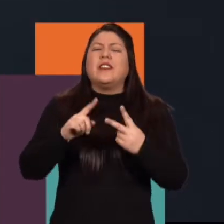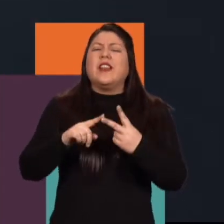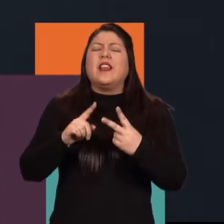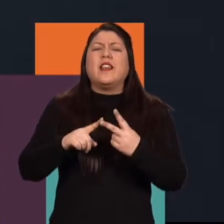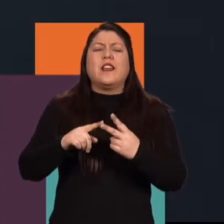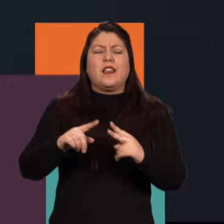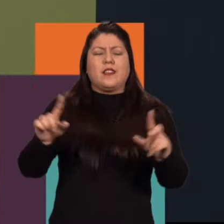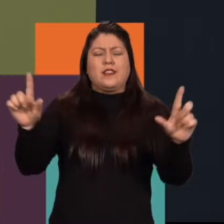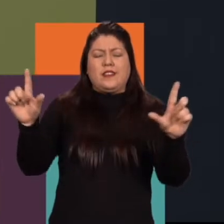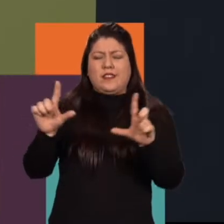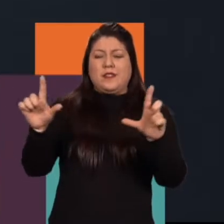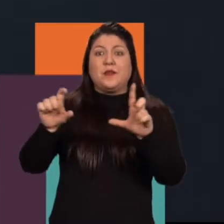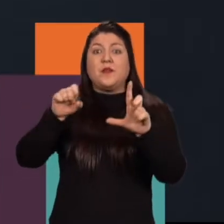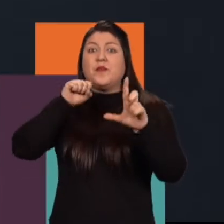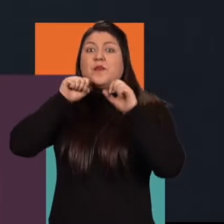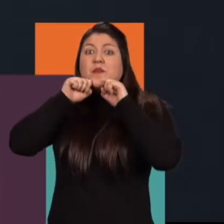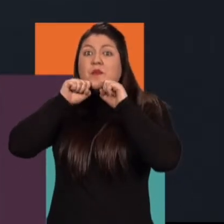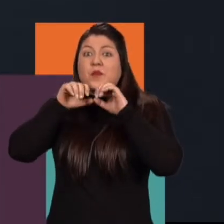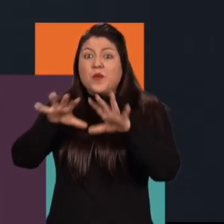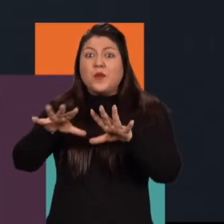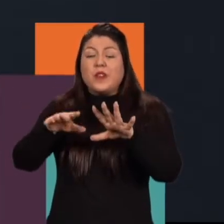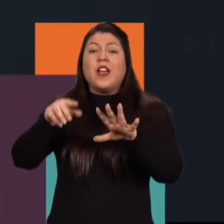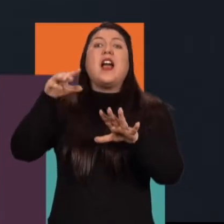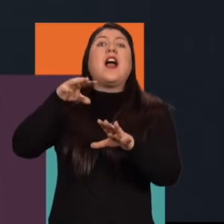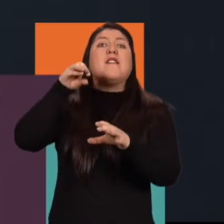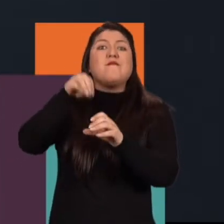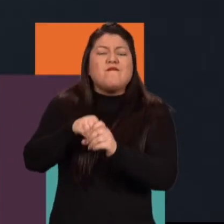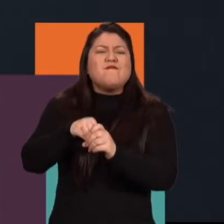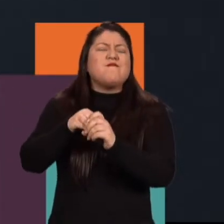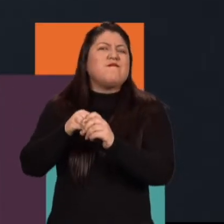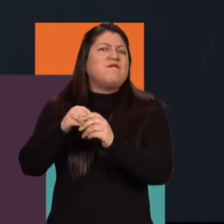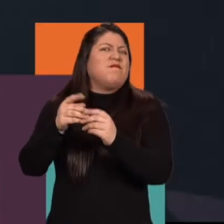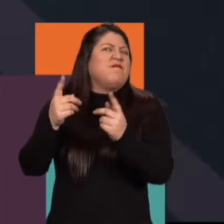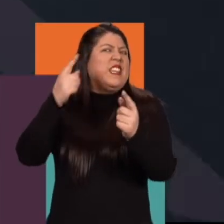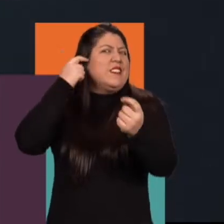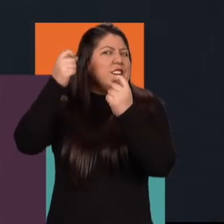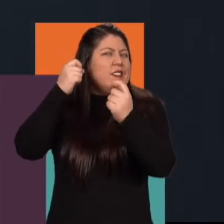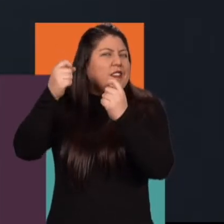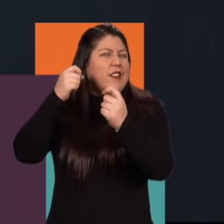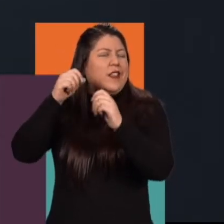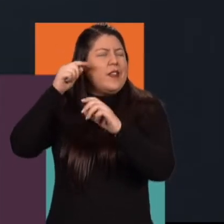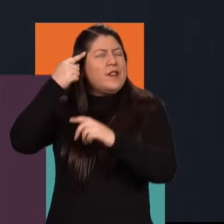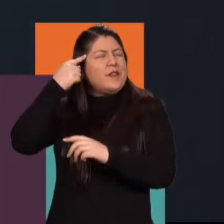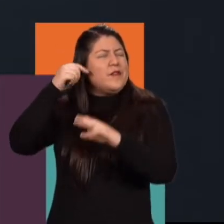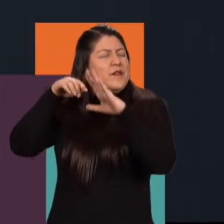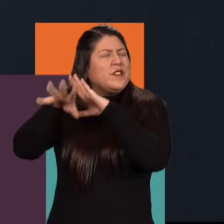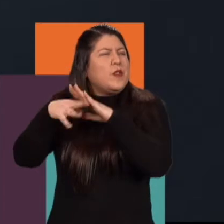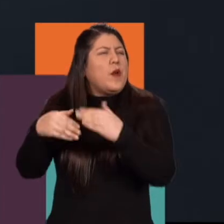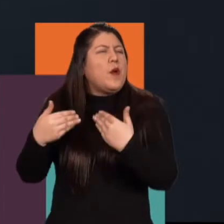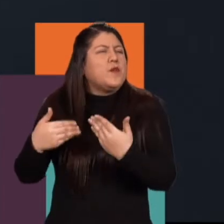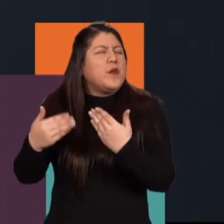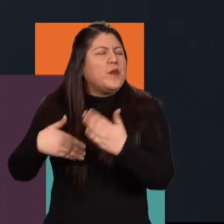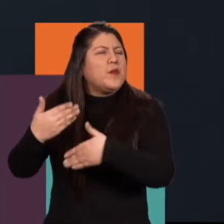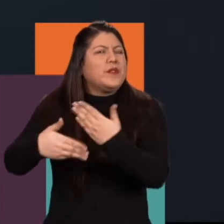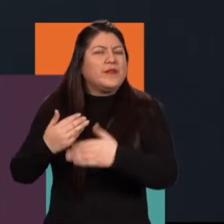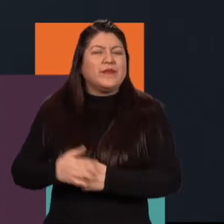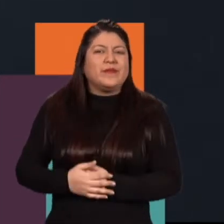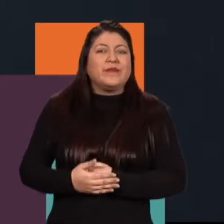supone la llegada de los canales públicos a este tipo de formatos? Iniciemos con Diego.